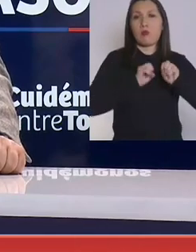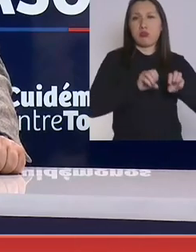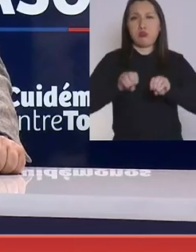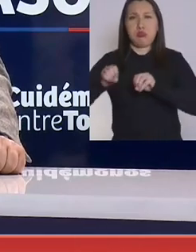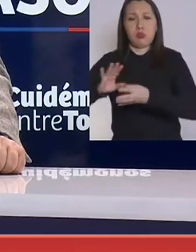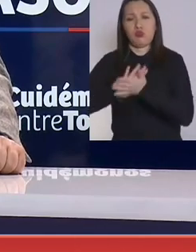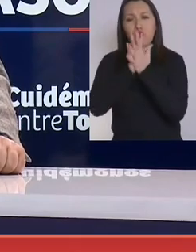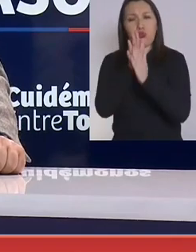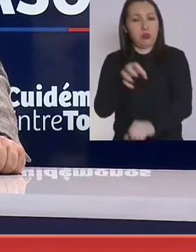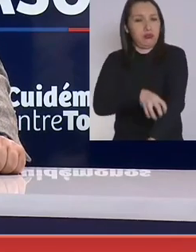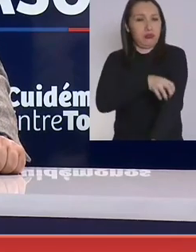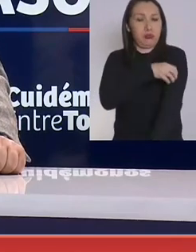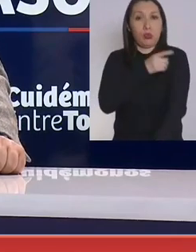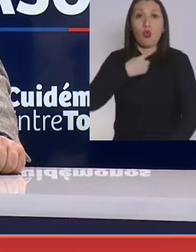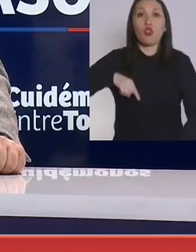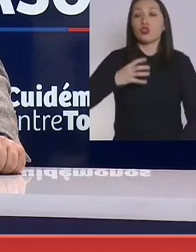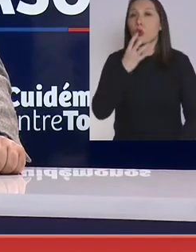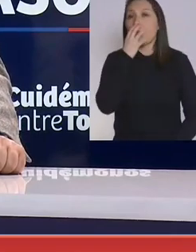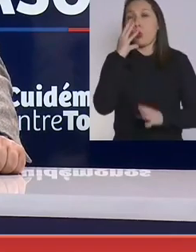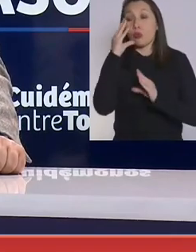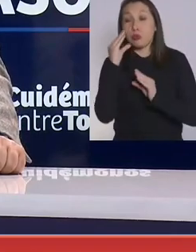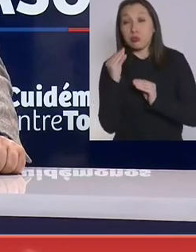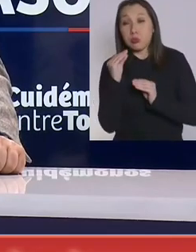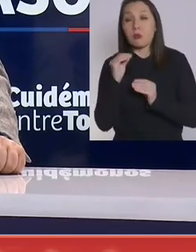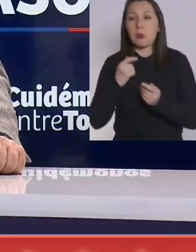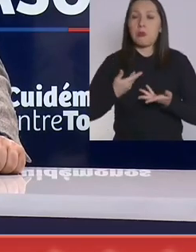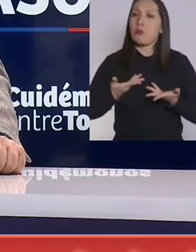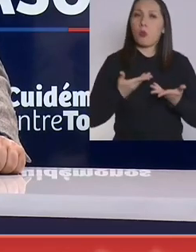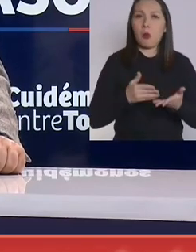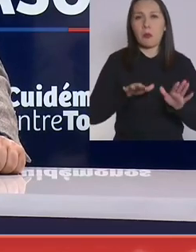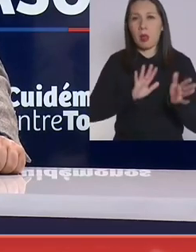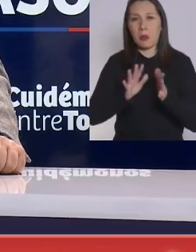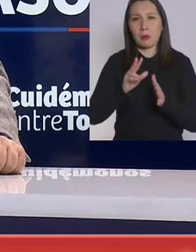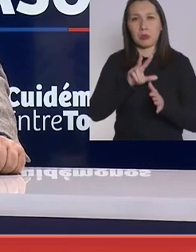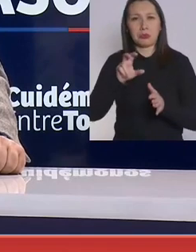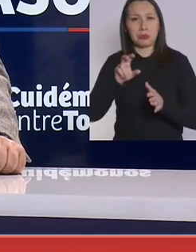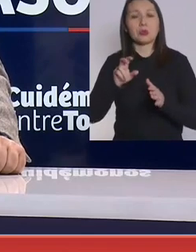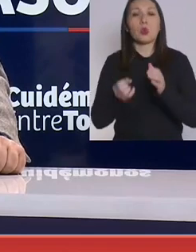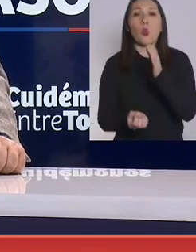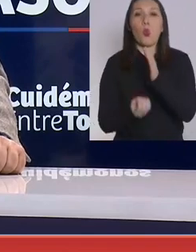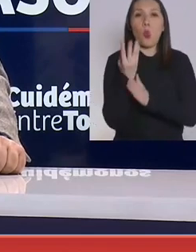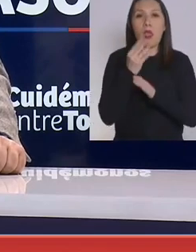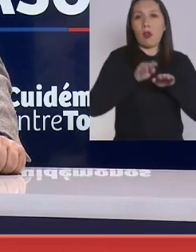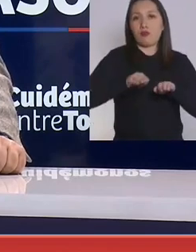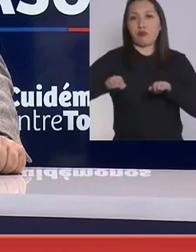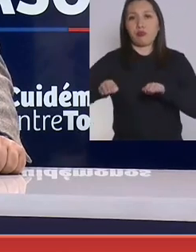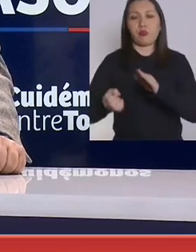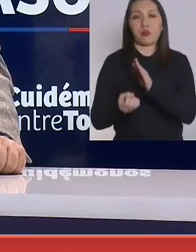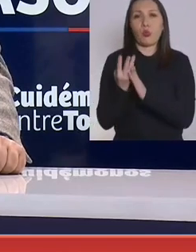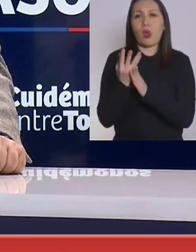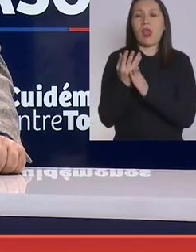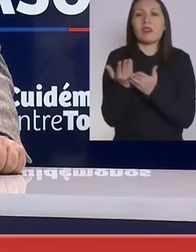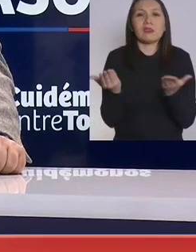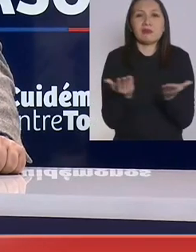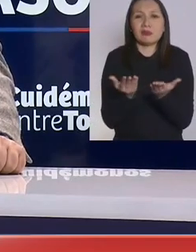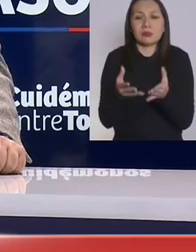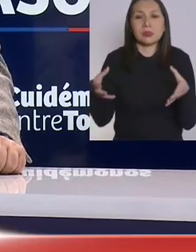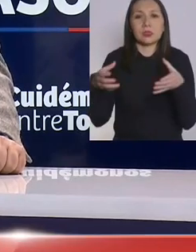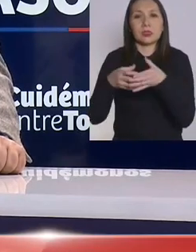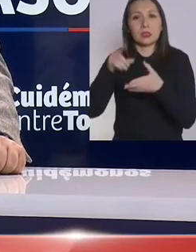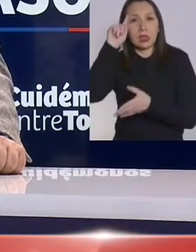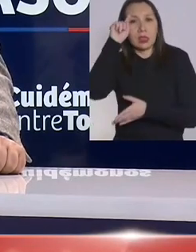Nosotros, los anestesiólogos, siendo un poco más de 1.800, nos pusimos a disposición de ellos para crear estas nuevas unidades. Unidades que fueron